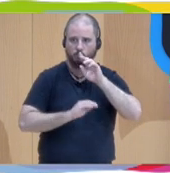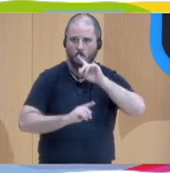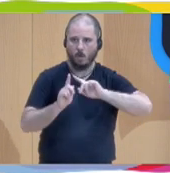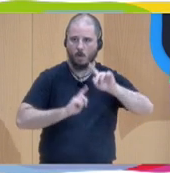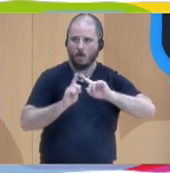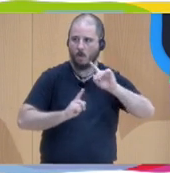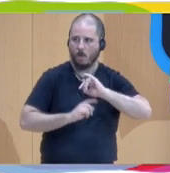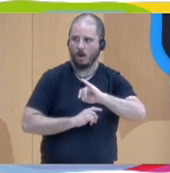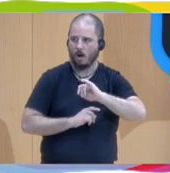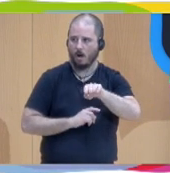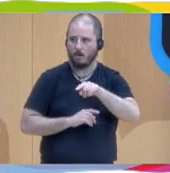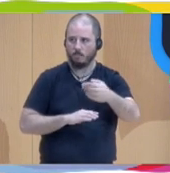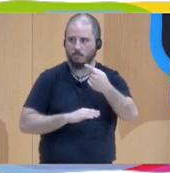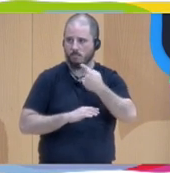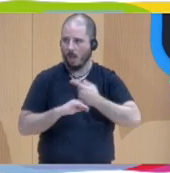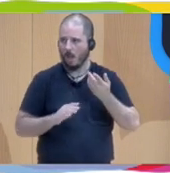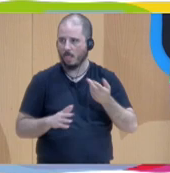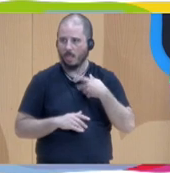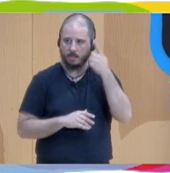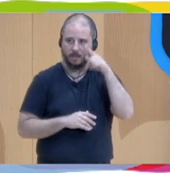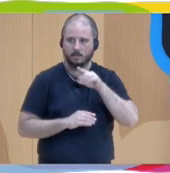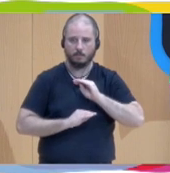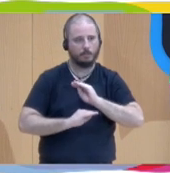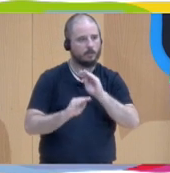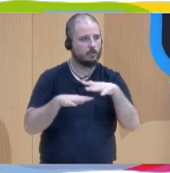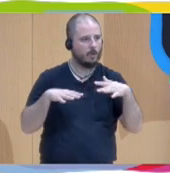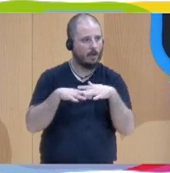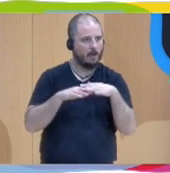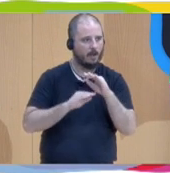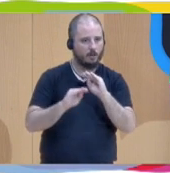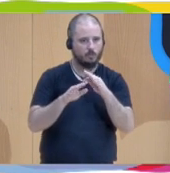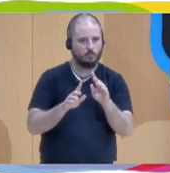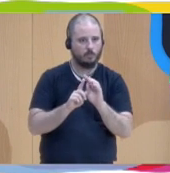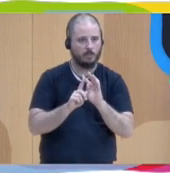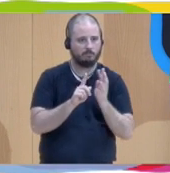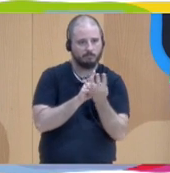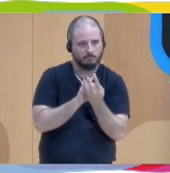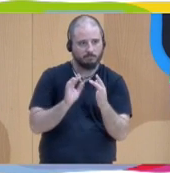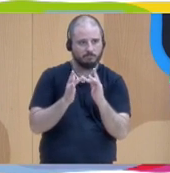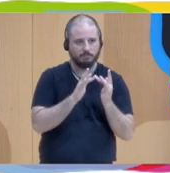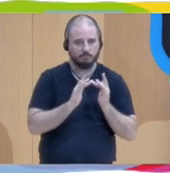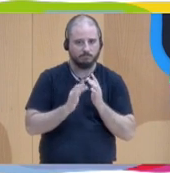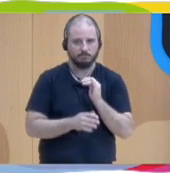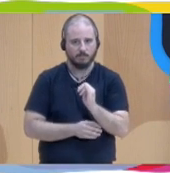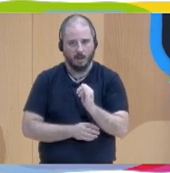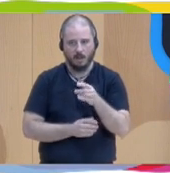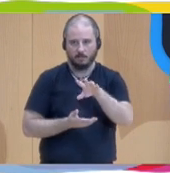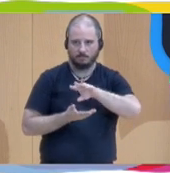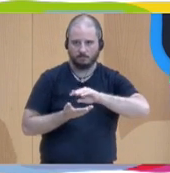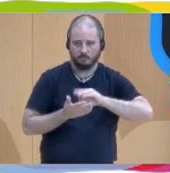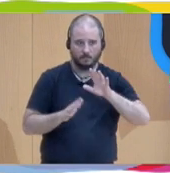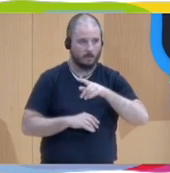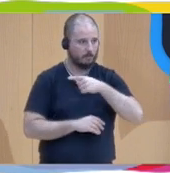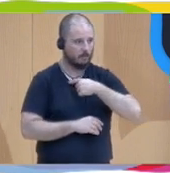que tienen, teniendo en cuenta toda la red relacional que tienen esas personas y que para todas las personas también que estamos